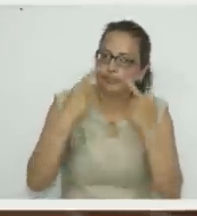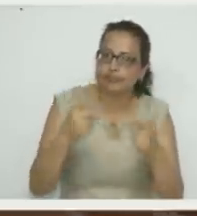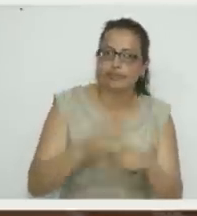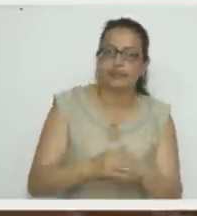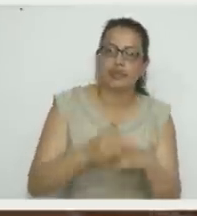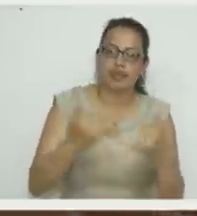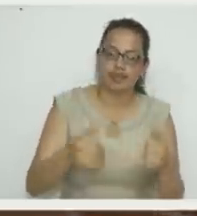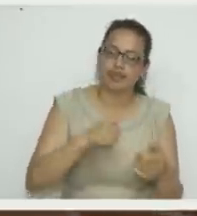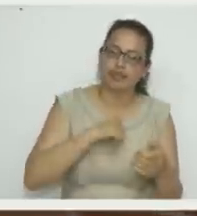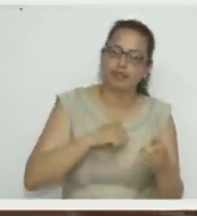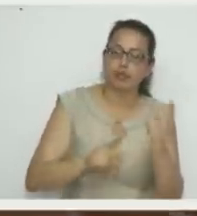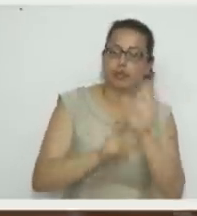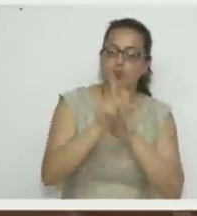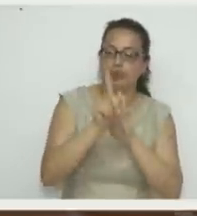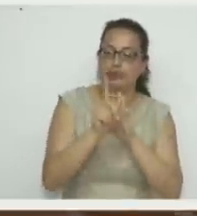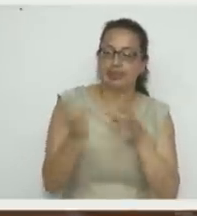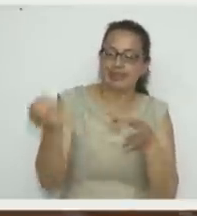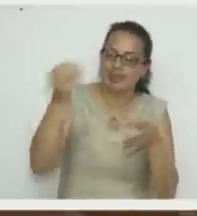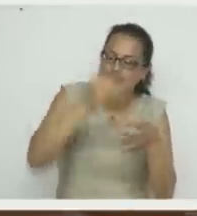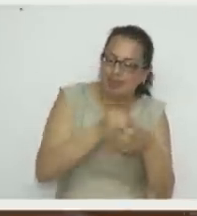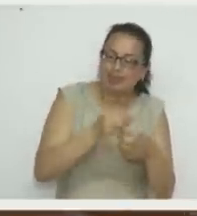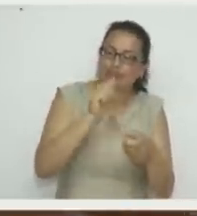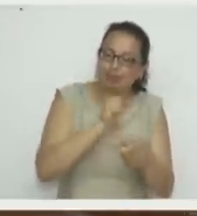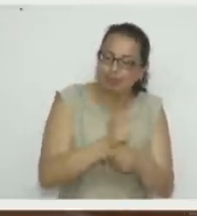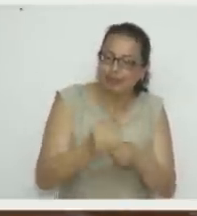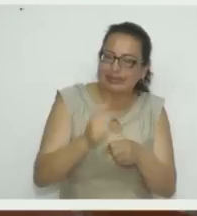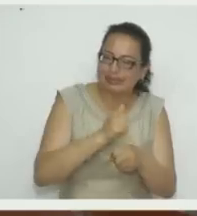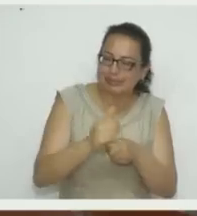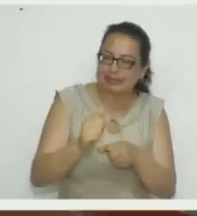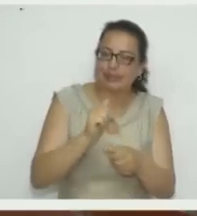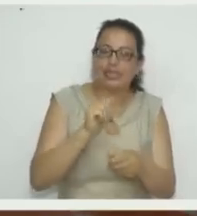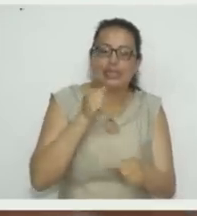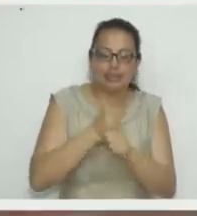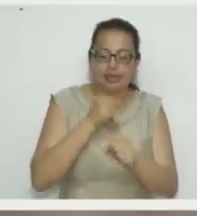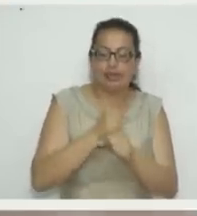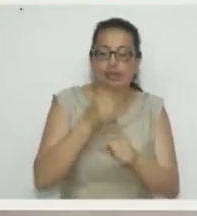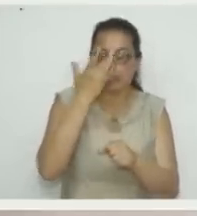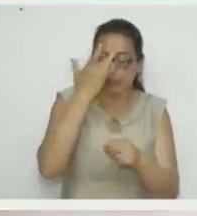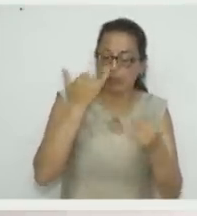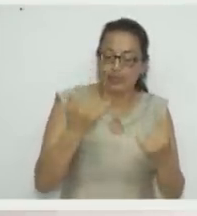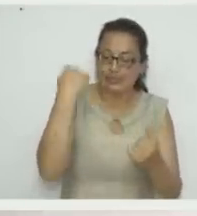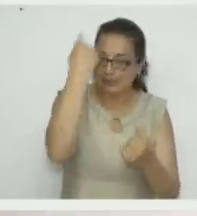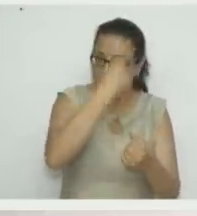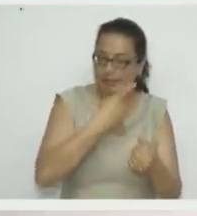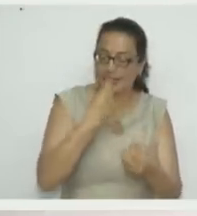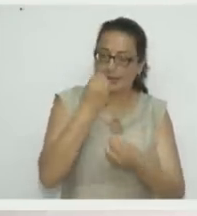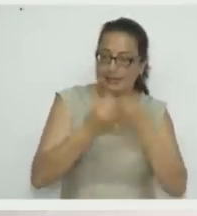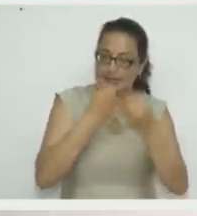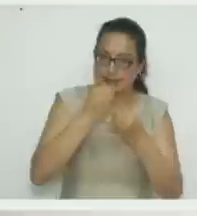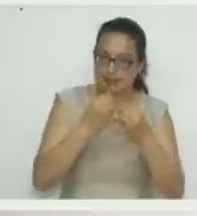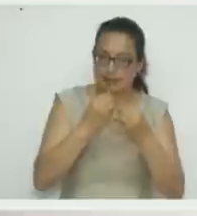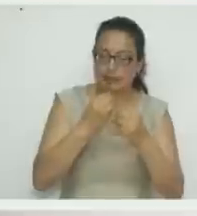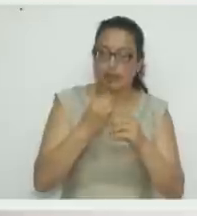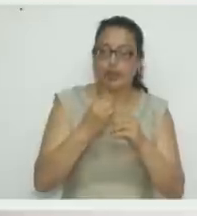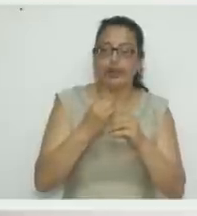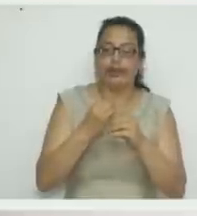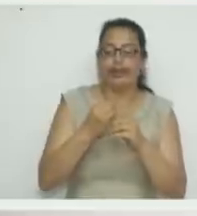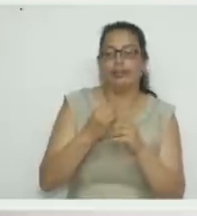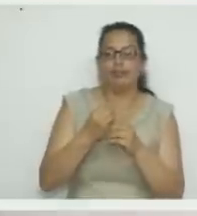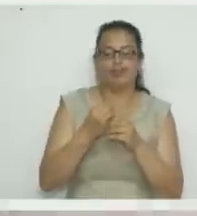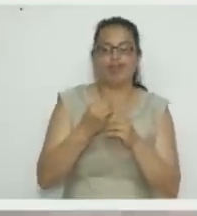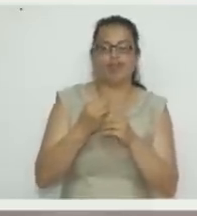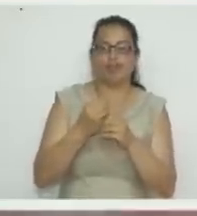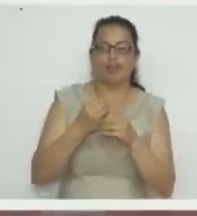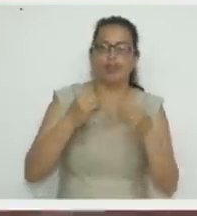que más funciona porque con esto podemos hacer incluso muñeco navideño, ¿cierto? Quería decirles que con esta misma